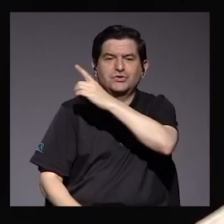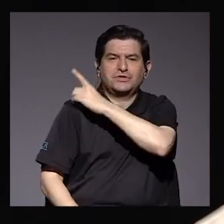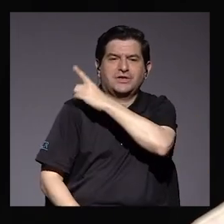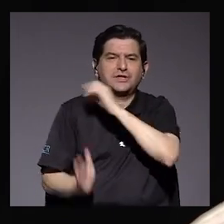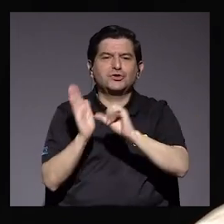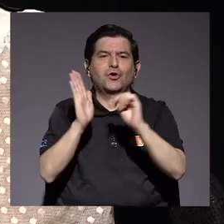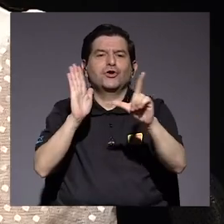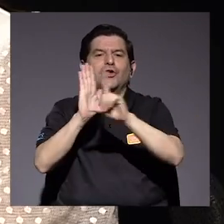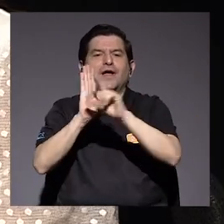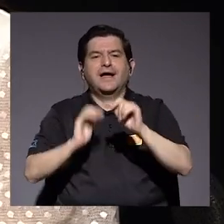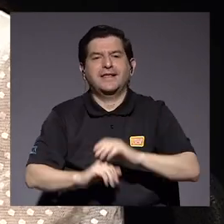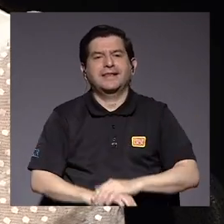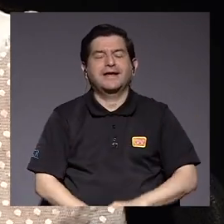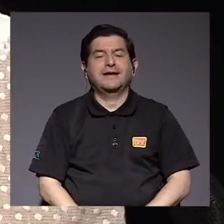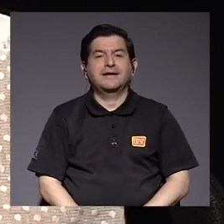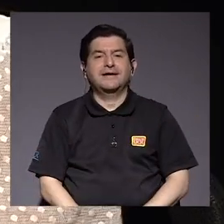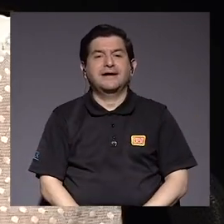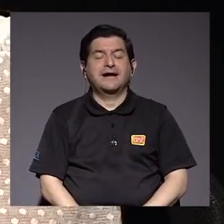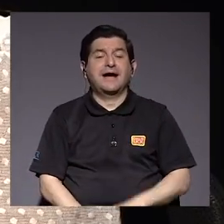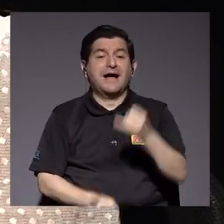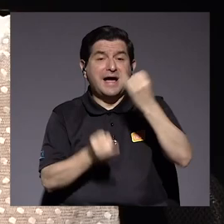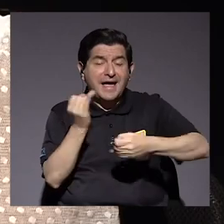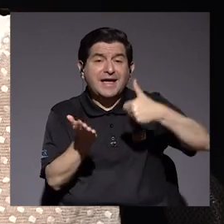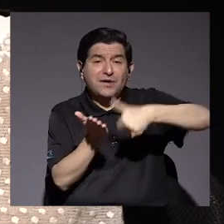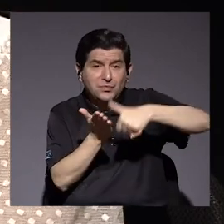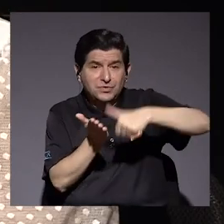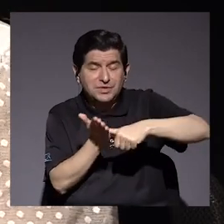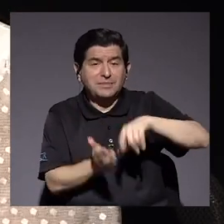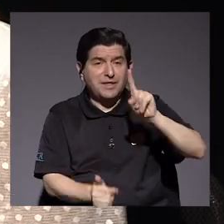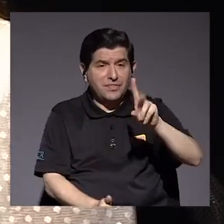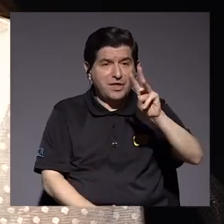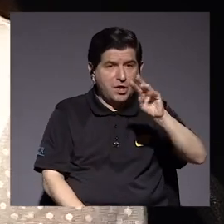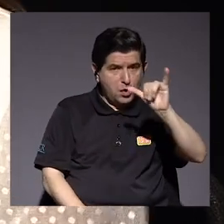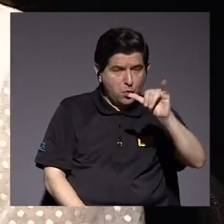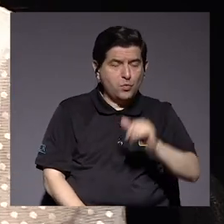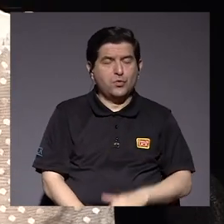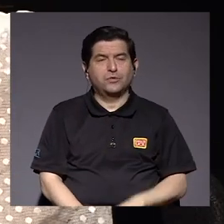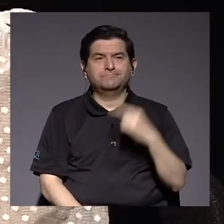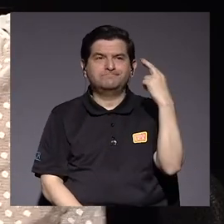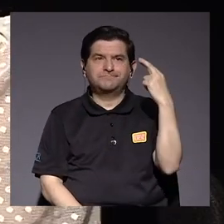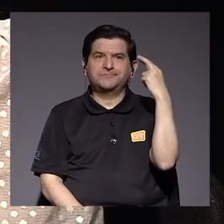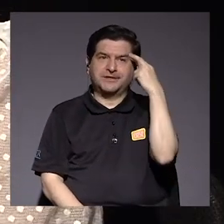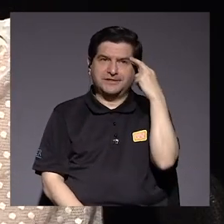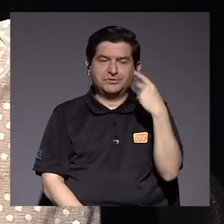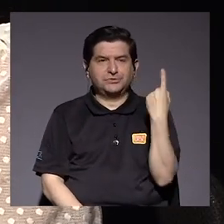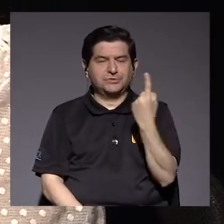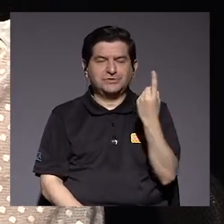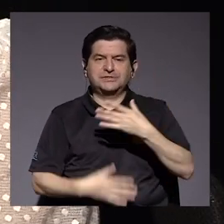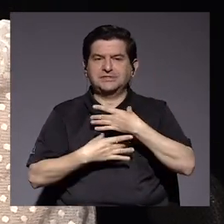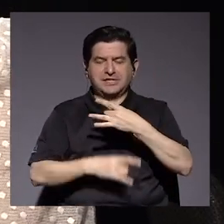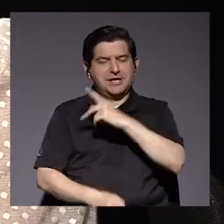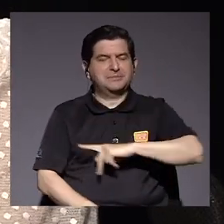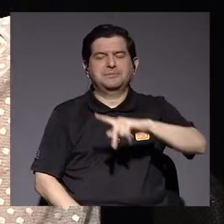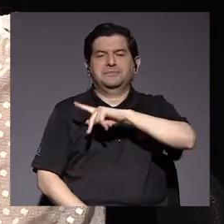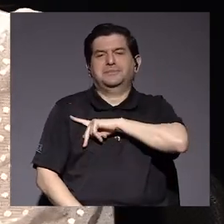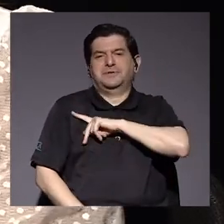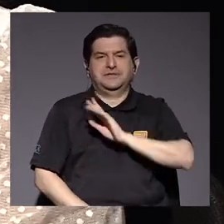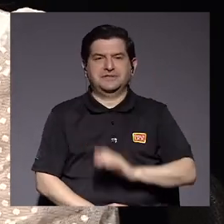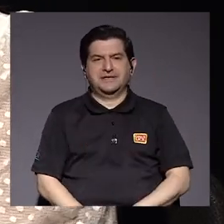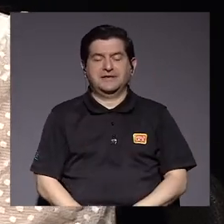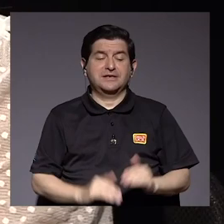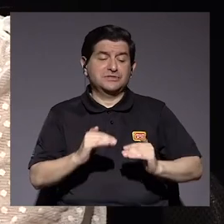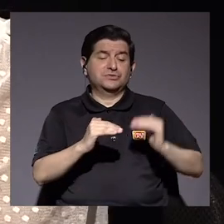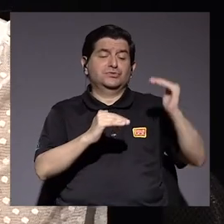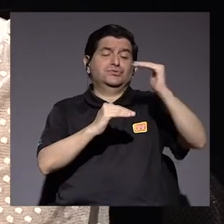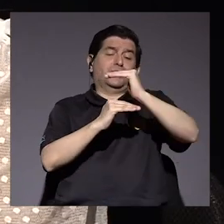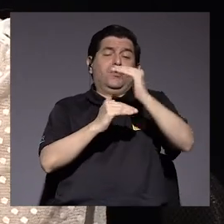legislativo. Ah, esa última elección del último primero de mayo. Bueno, a ver, siempre salen intereses personales por